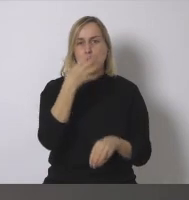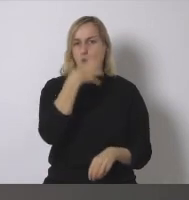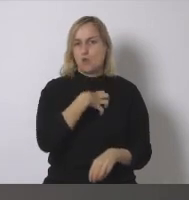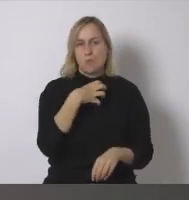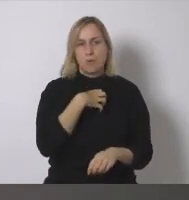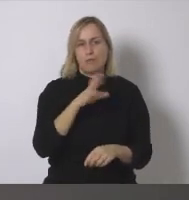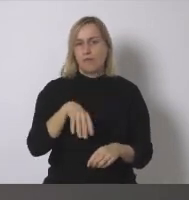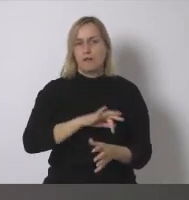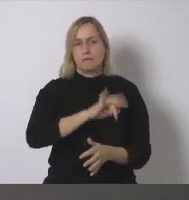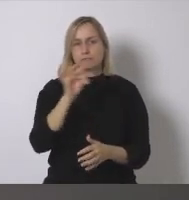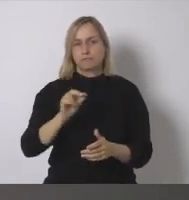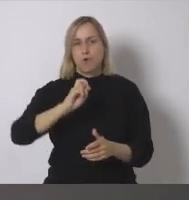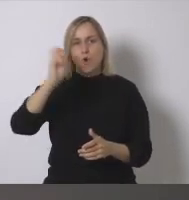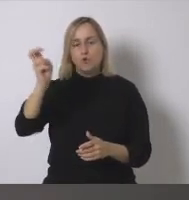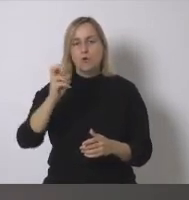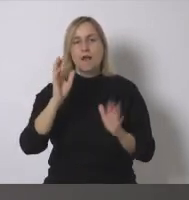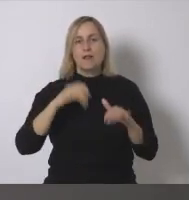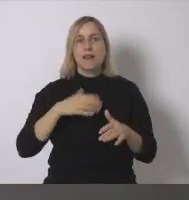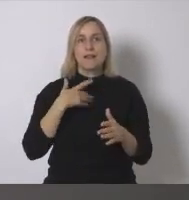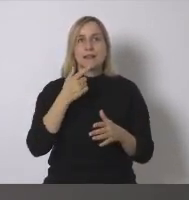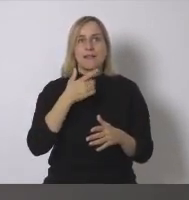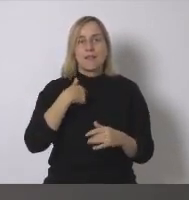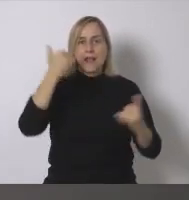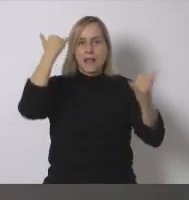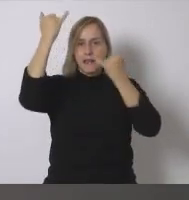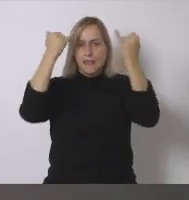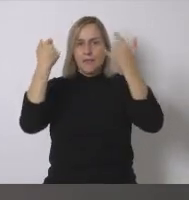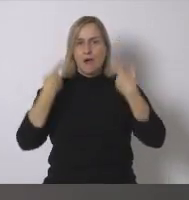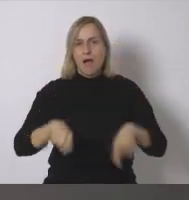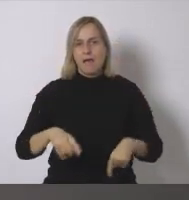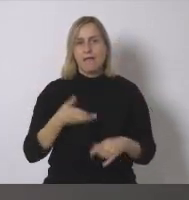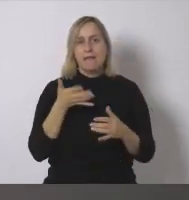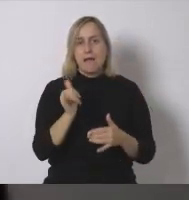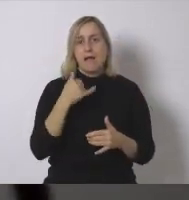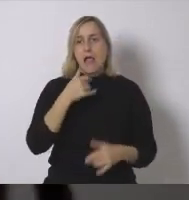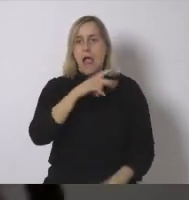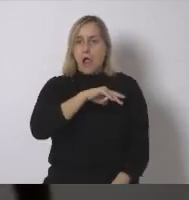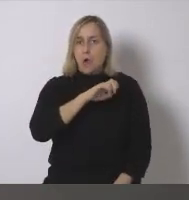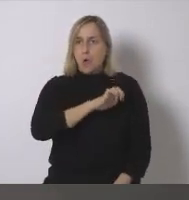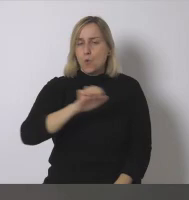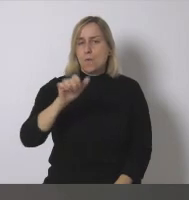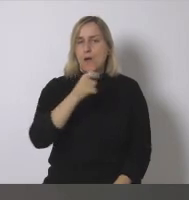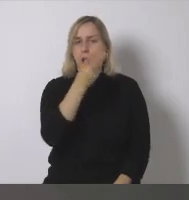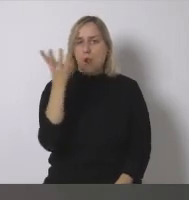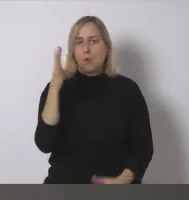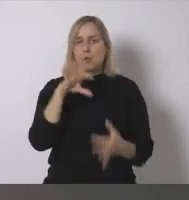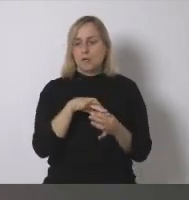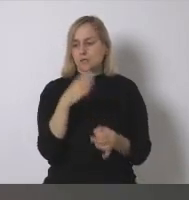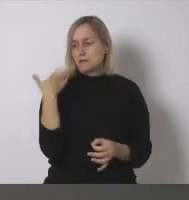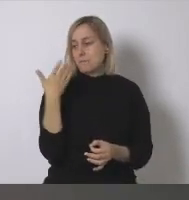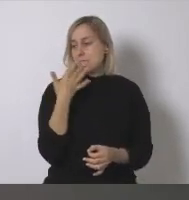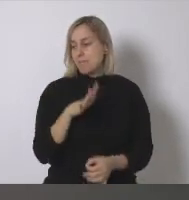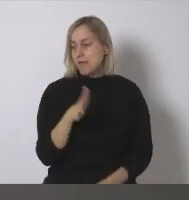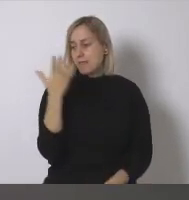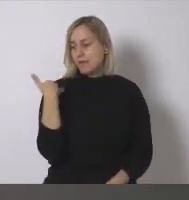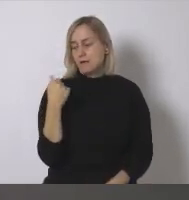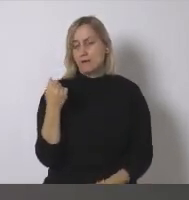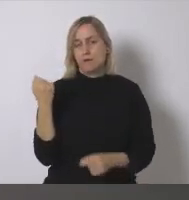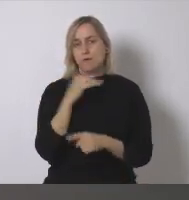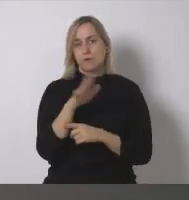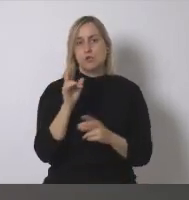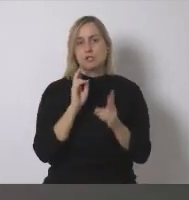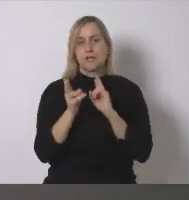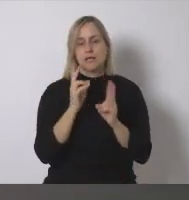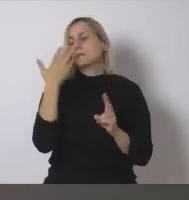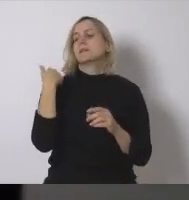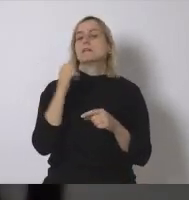porque tal sé que hay iniciativas no hay plantas concretas en Europa así que he visto algunas salieron si no lo haré al busco y lo paso por el chat